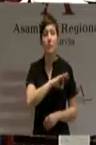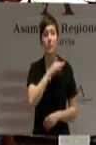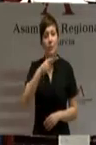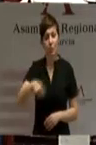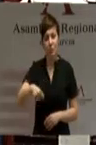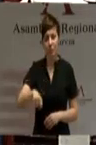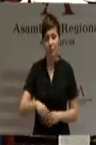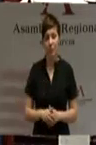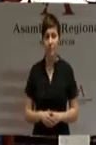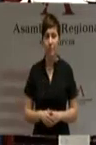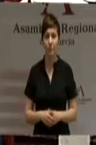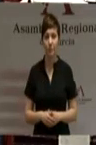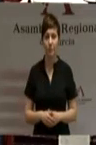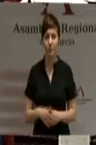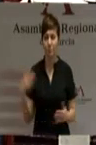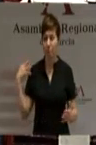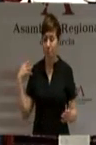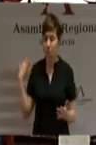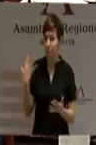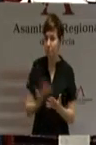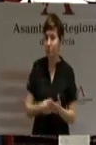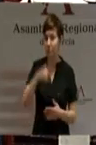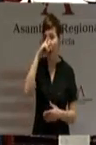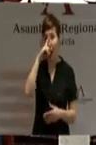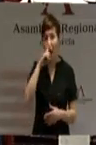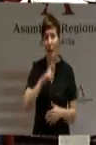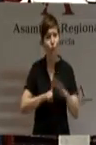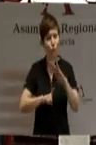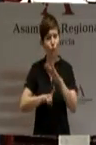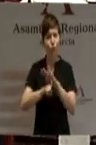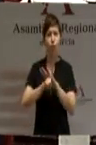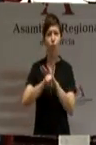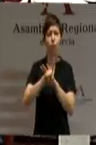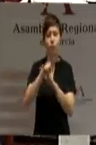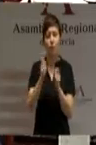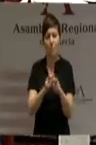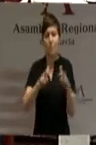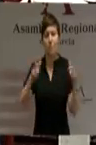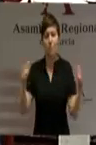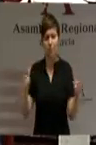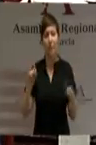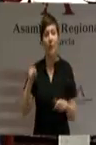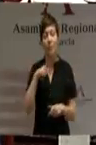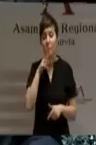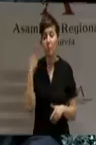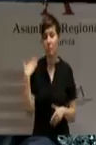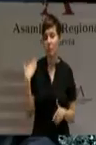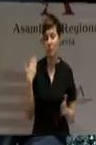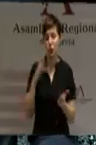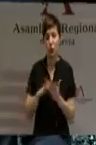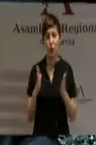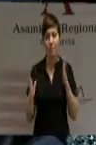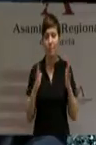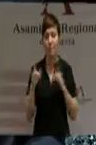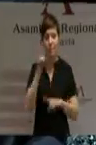a lo largo de este tiempo hemos vivido años de expansión y también de graves dificultades, pero en todas